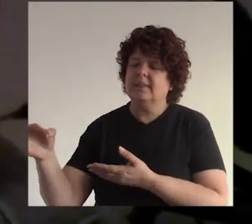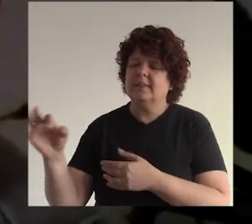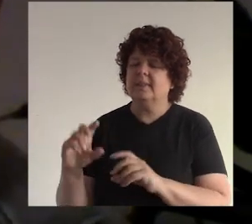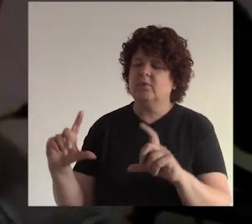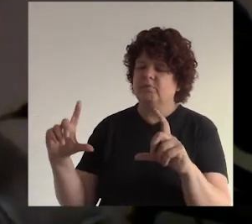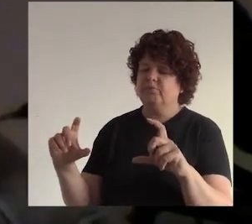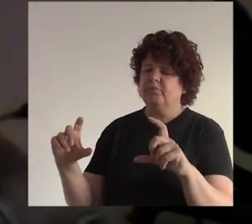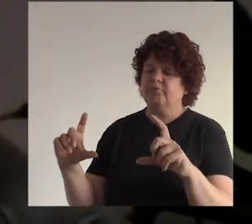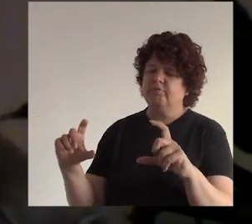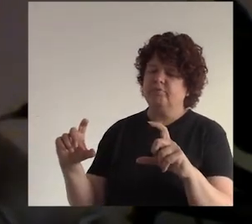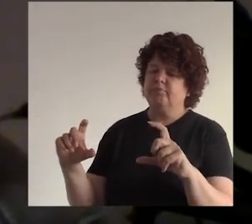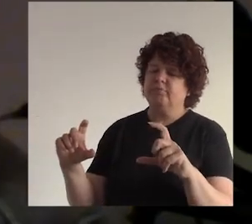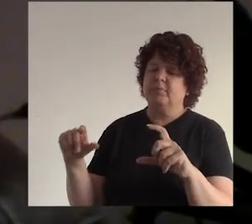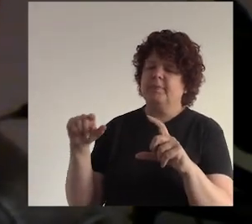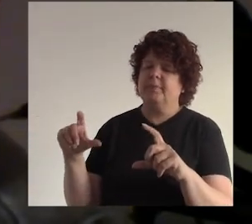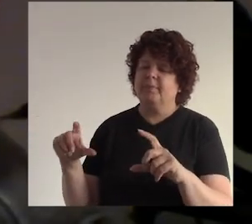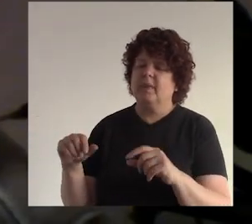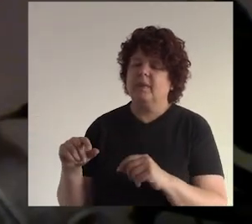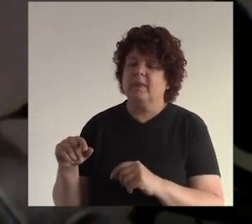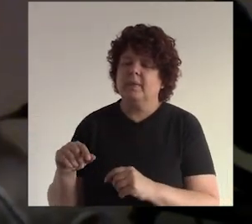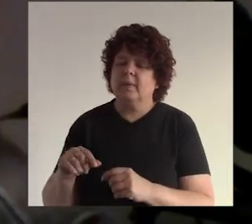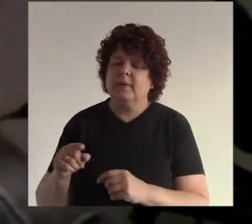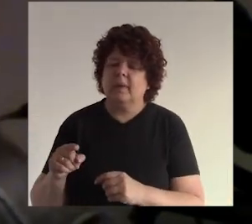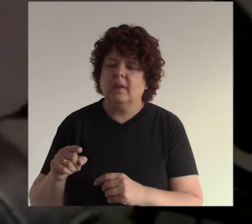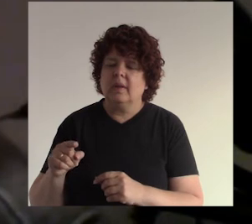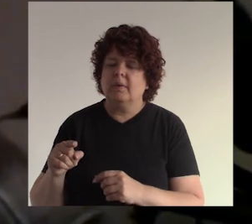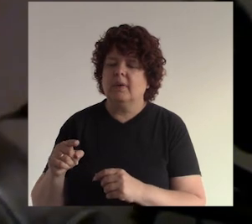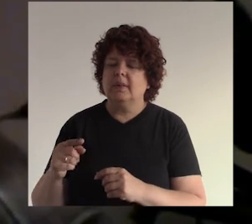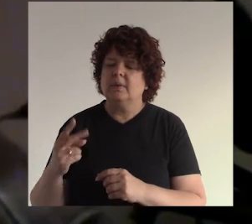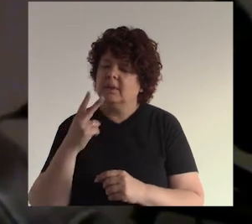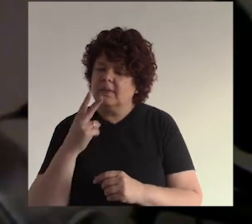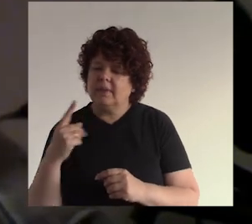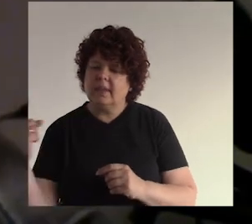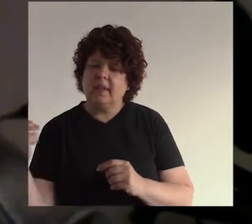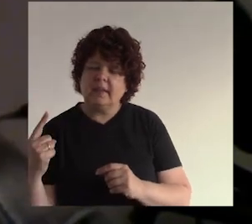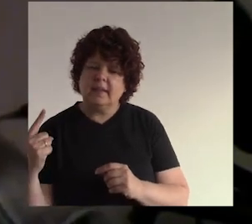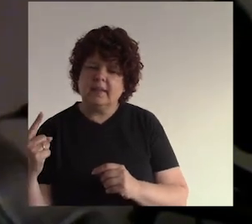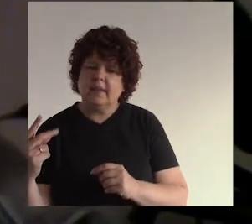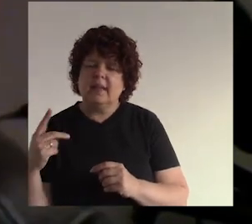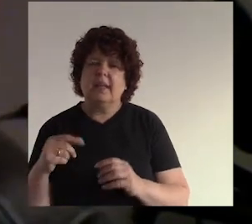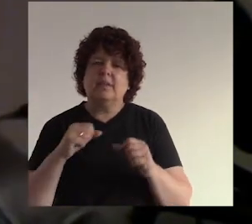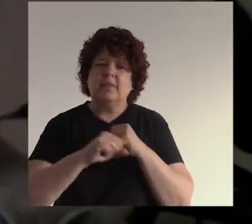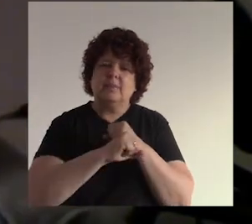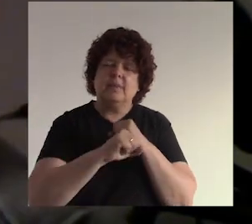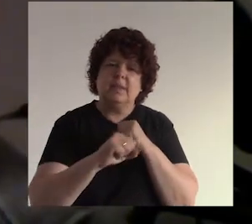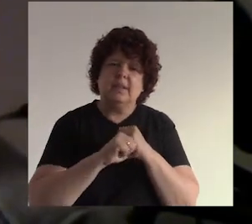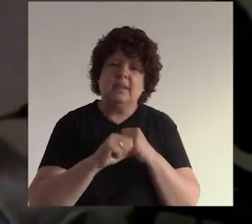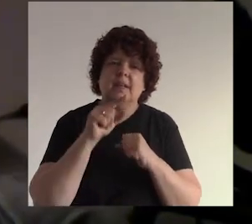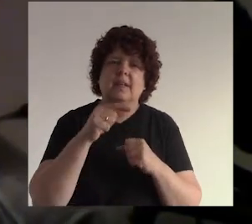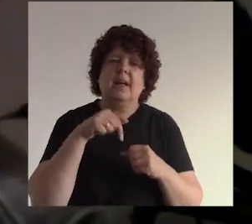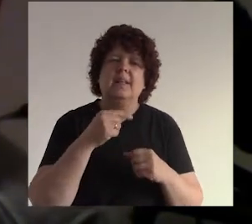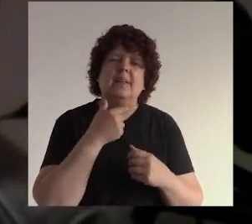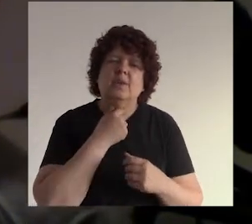costado o una bebida y tómale una foto como que estás frente a ella y esa foto públicala y